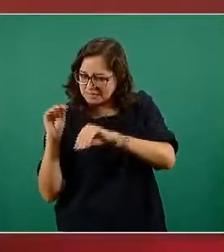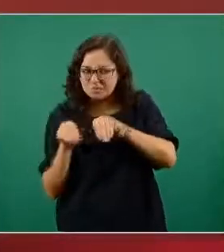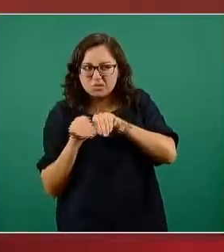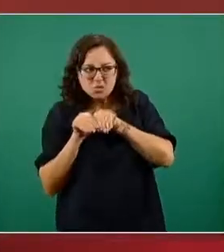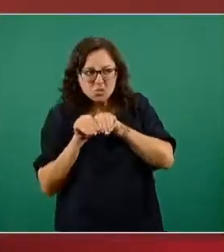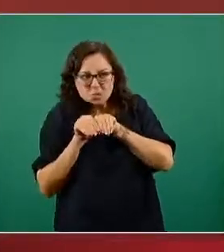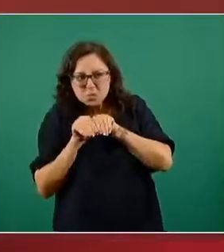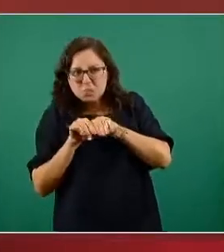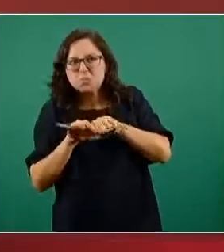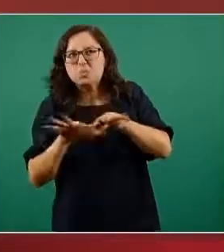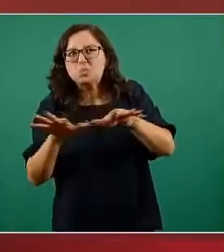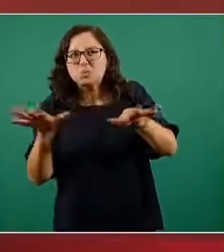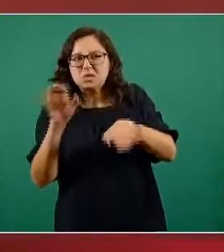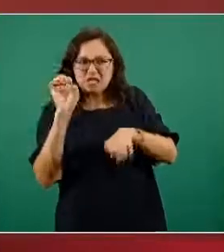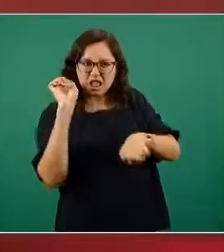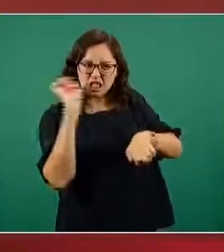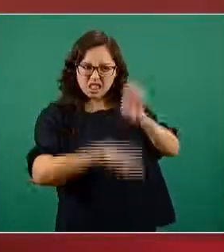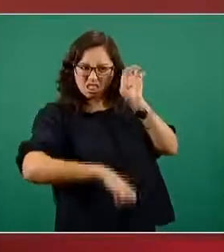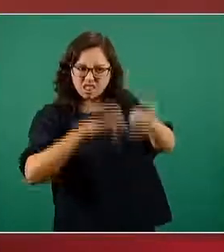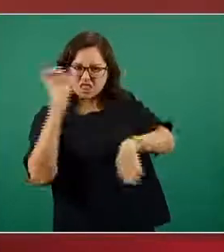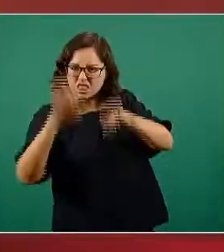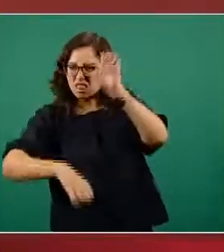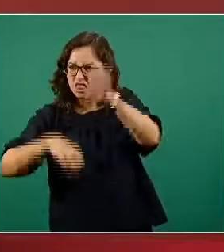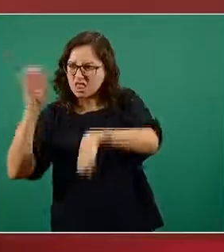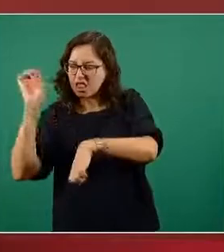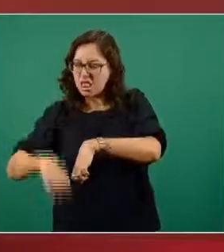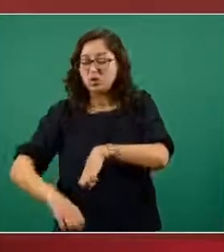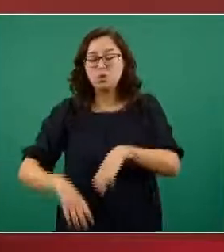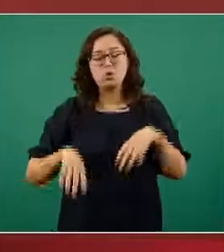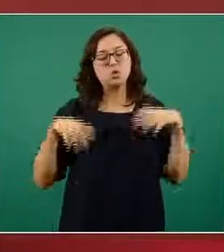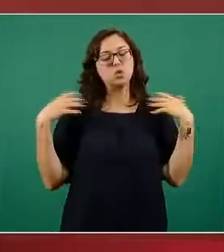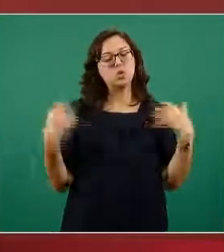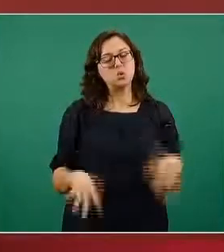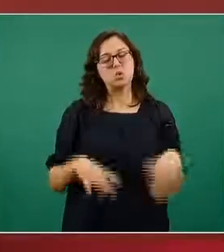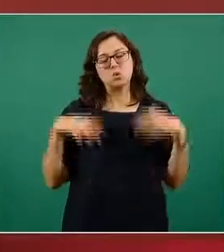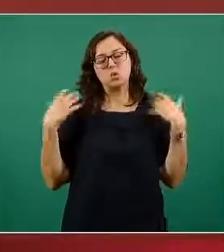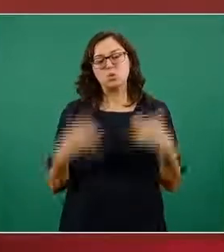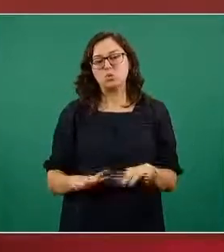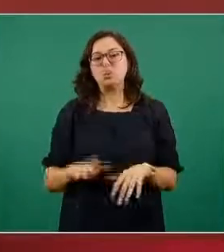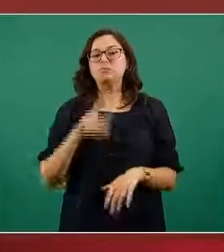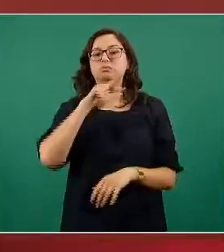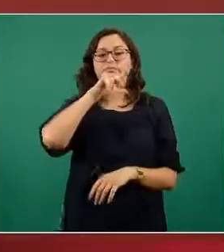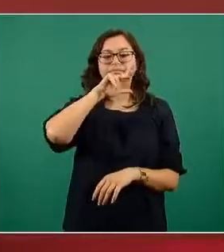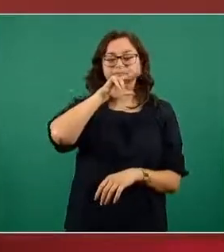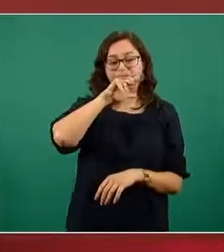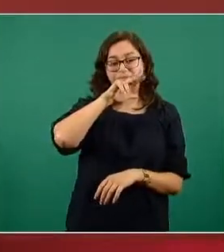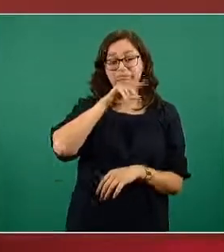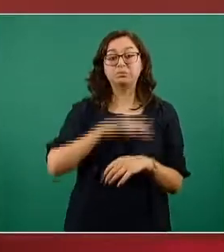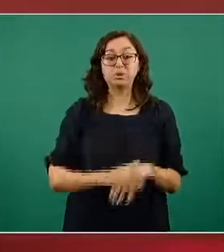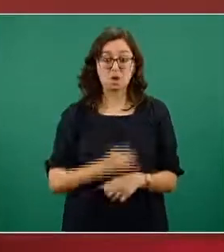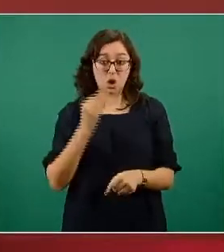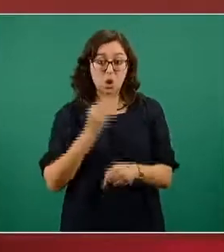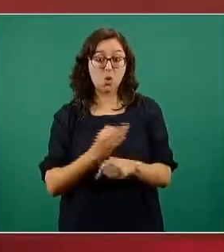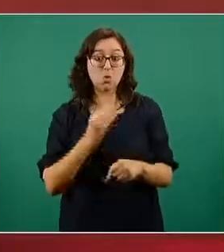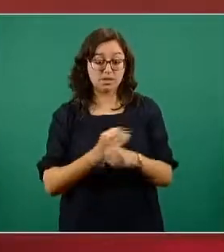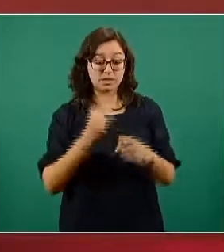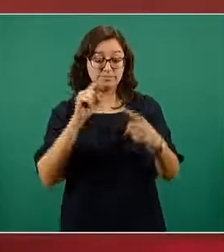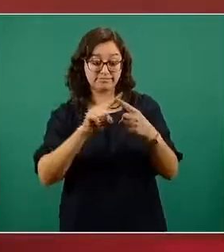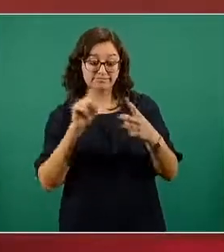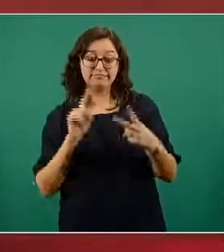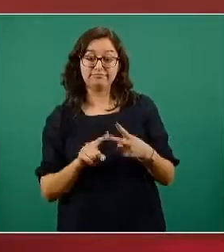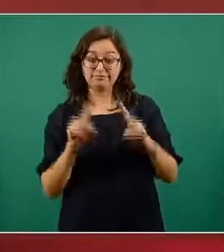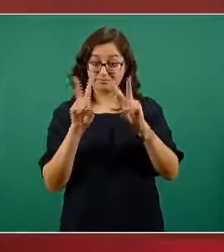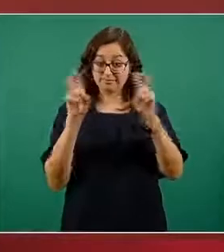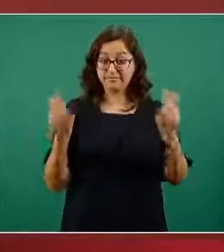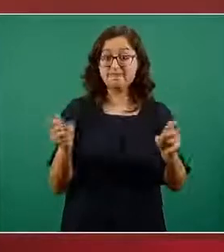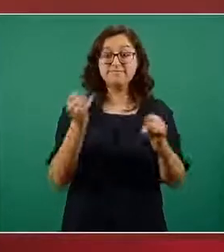técnica científica válida pues sí nos preocupa muchísimo hay dos elementos de infodemia que hoy comentamos uno tiene que ver